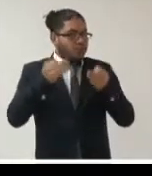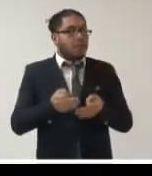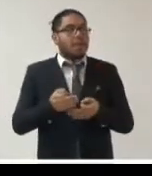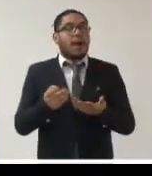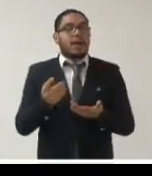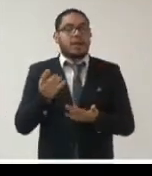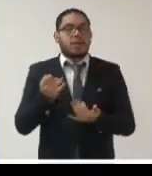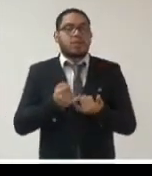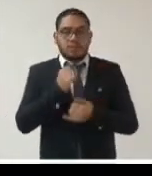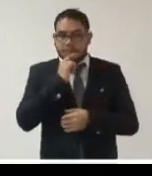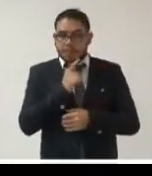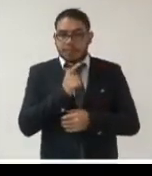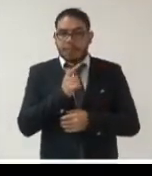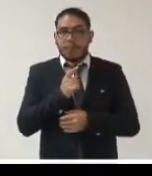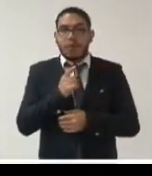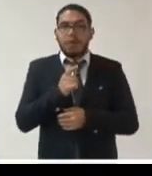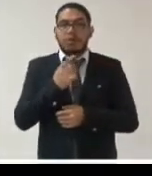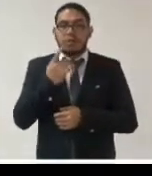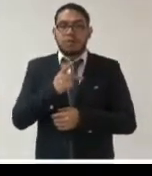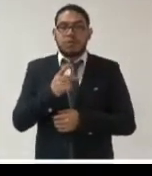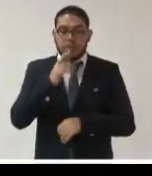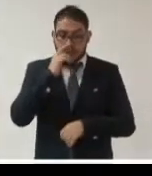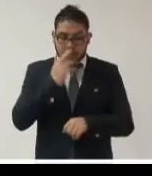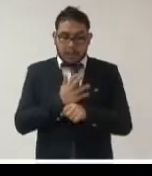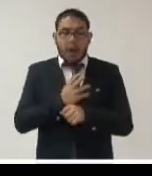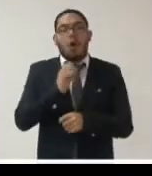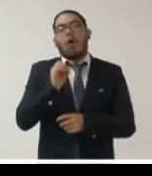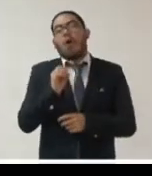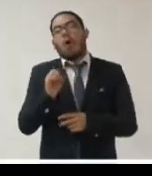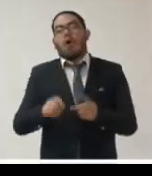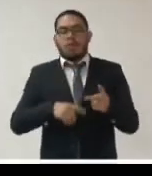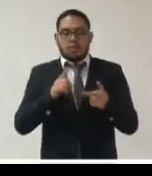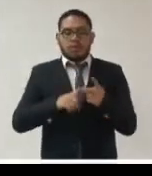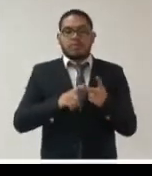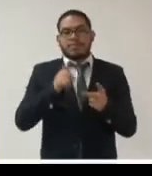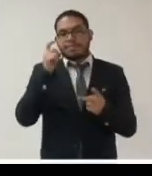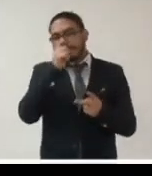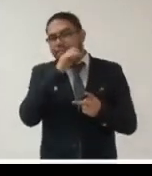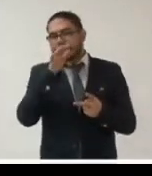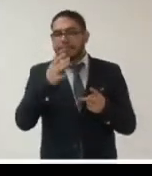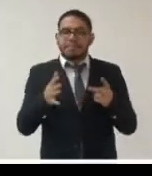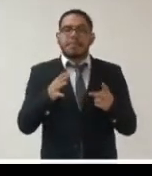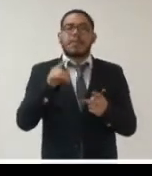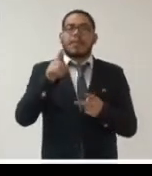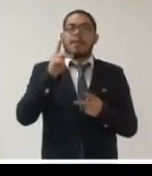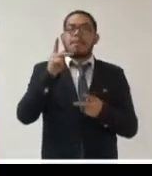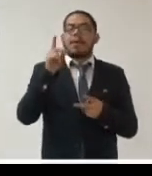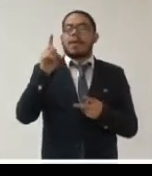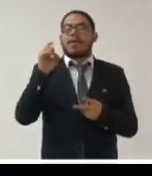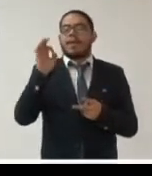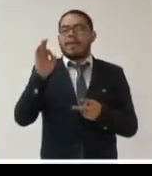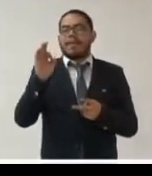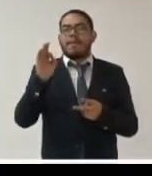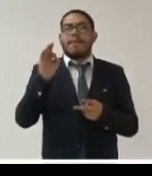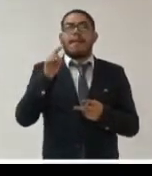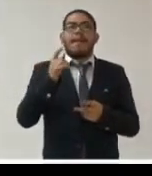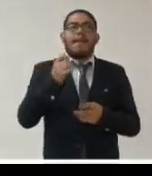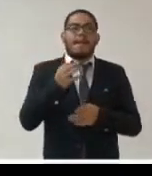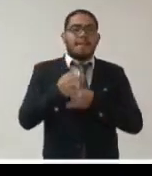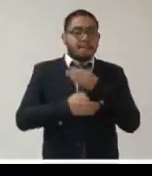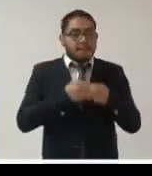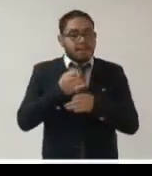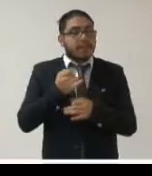como corresponde o formatos en pdf que dificultan el procesamiento de esta información si esta información estaba o no